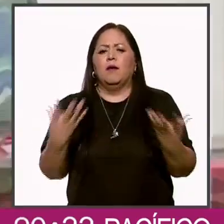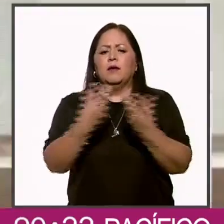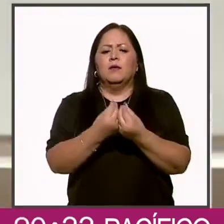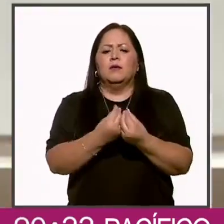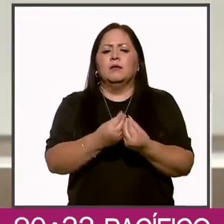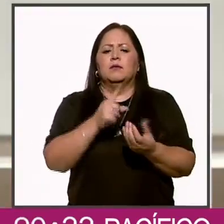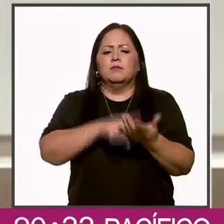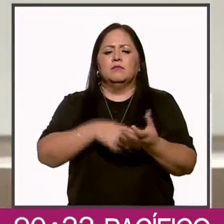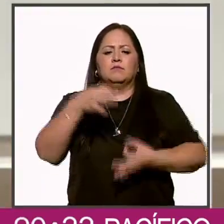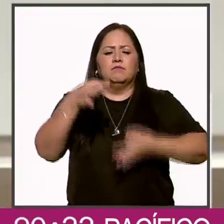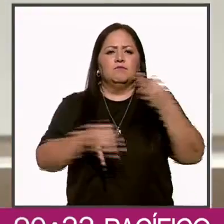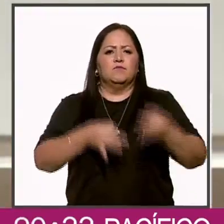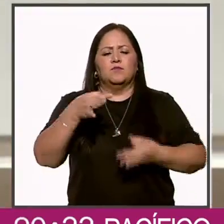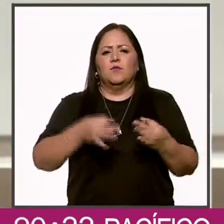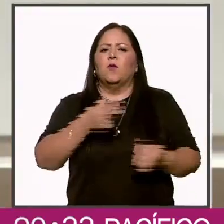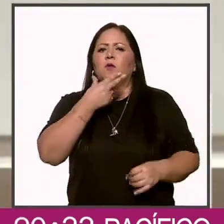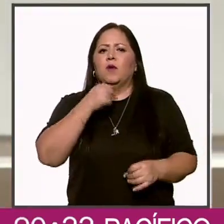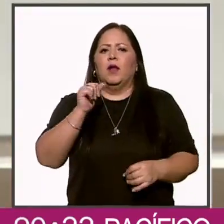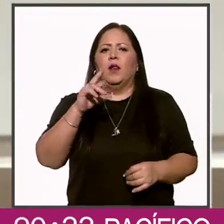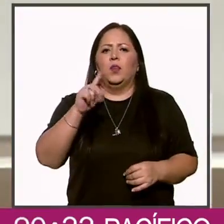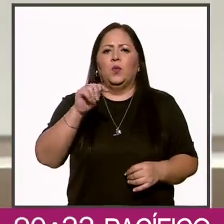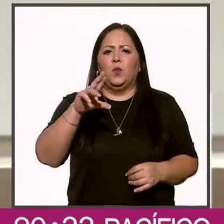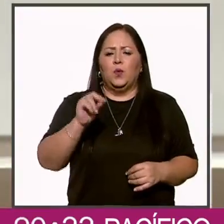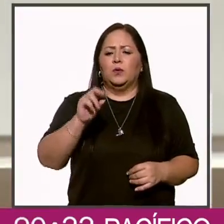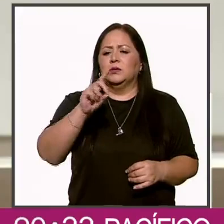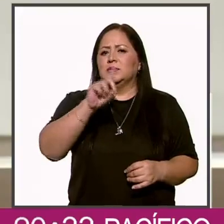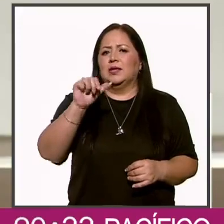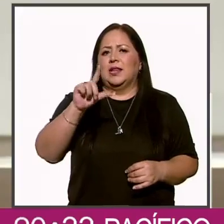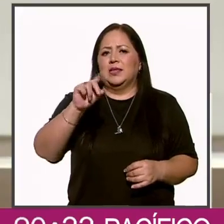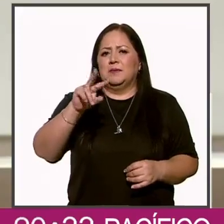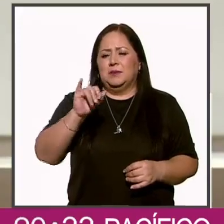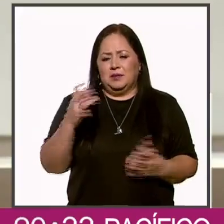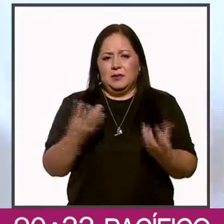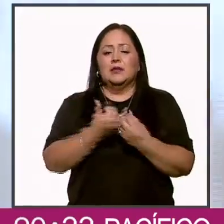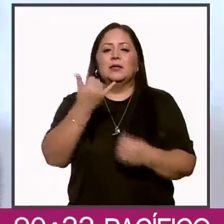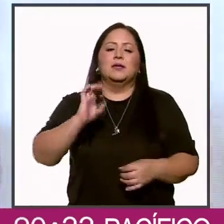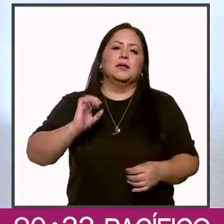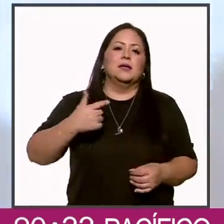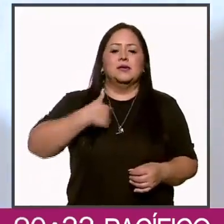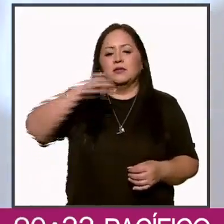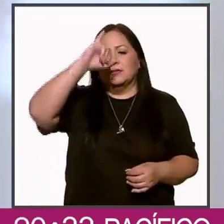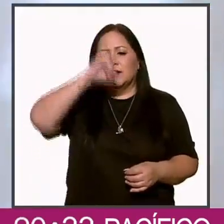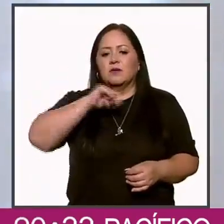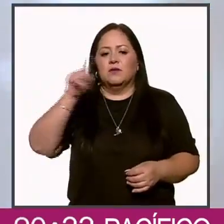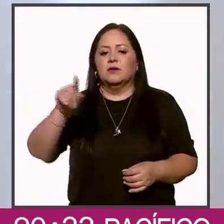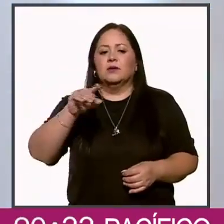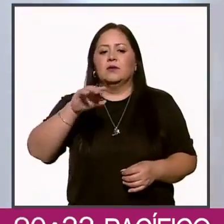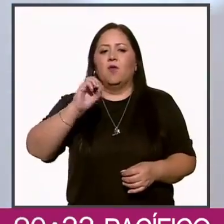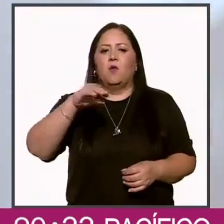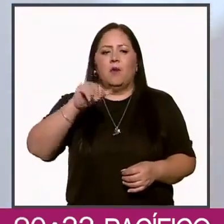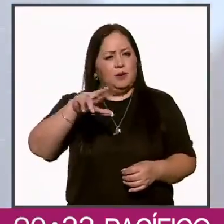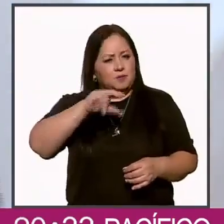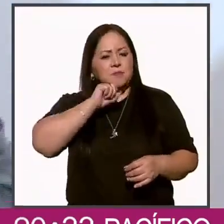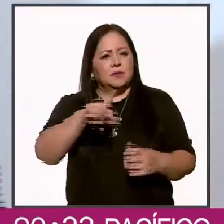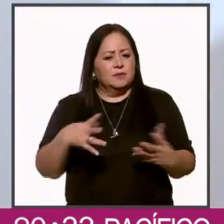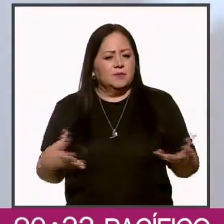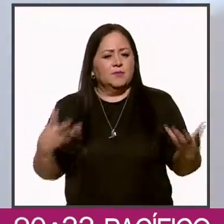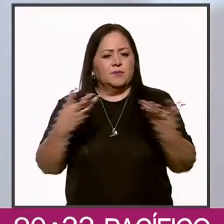exministro de la Suprema Corte, Arturo Saldívar, y el exjefe de seguridad, Omar García Harfuch.